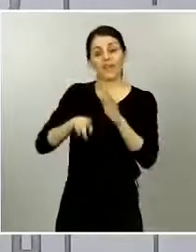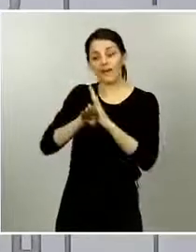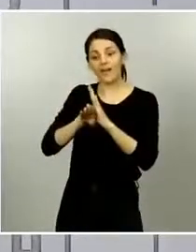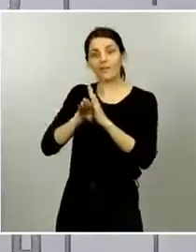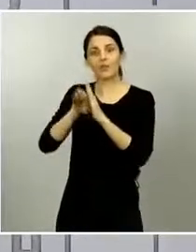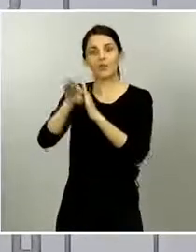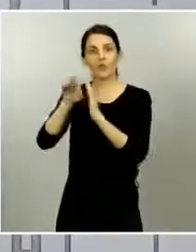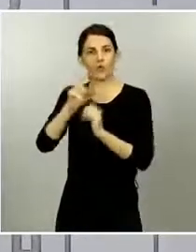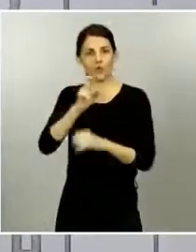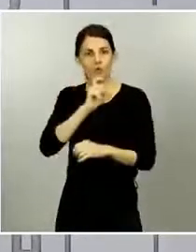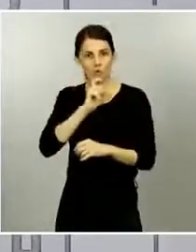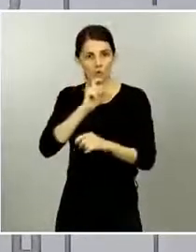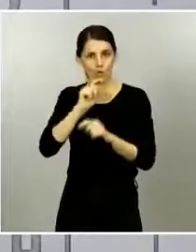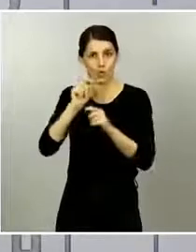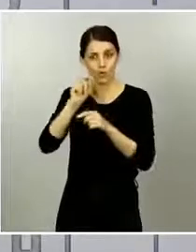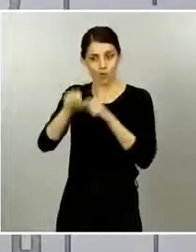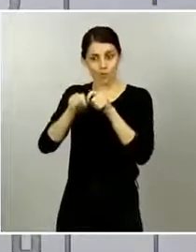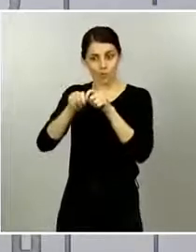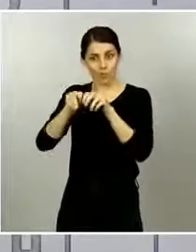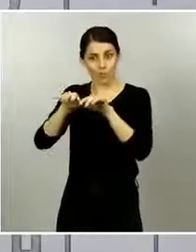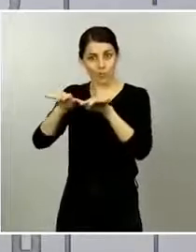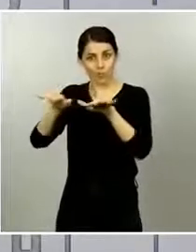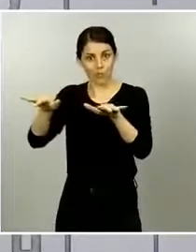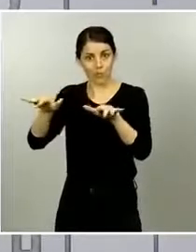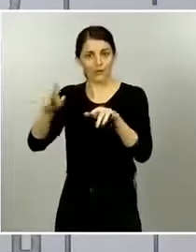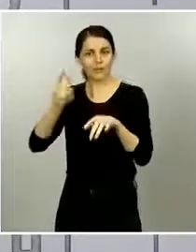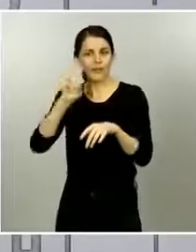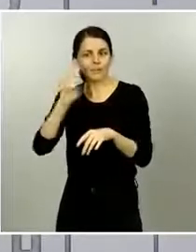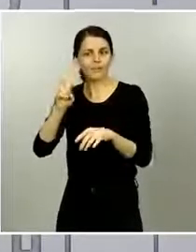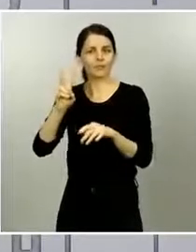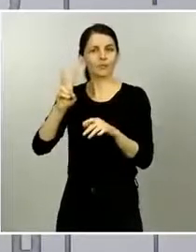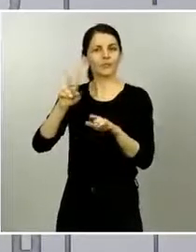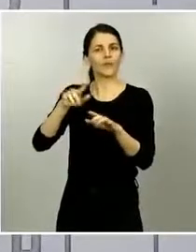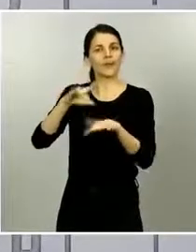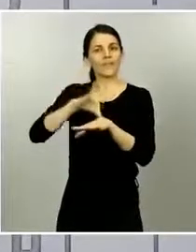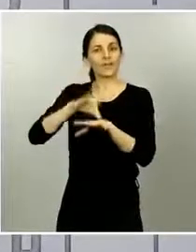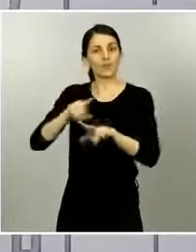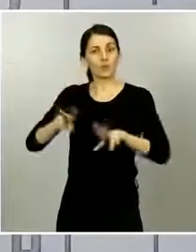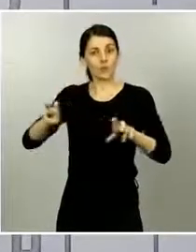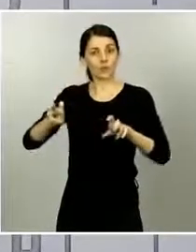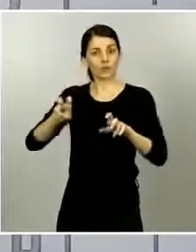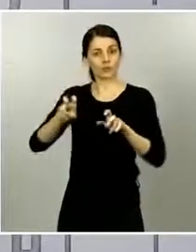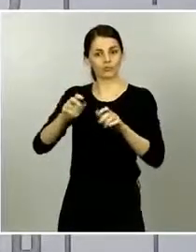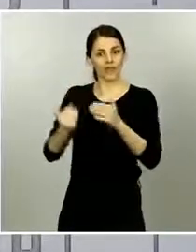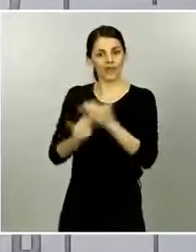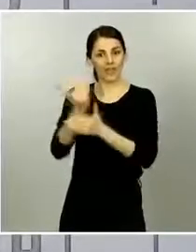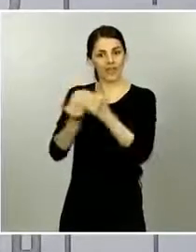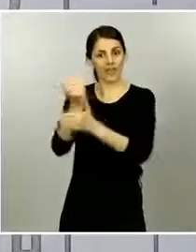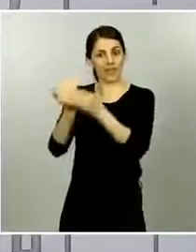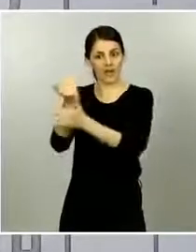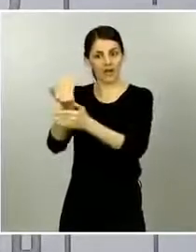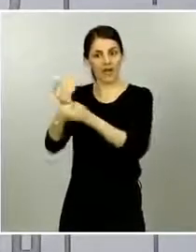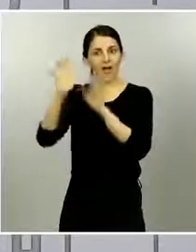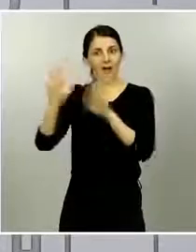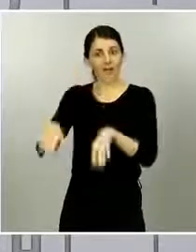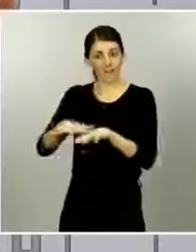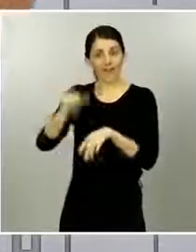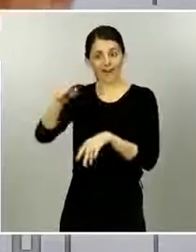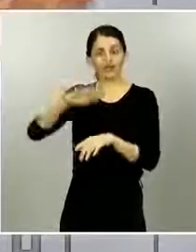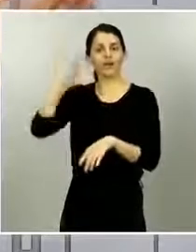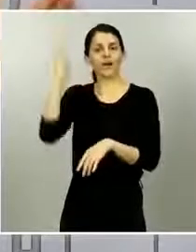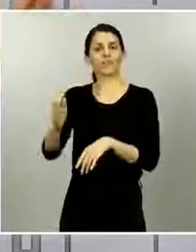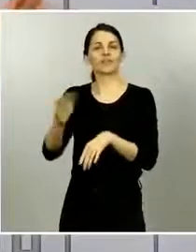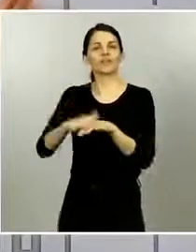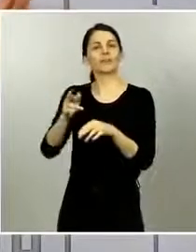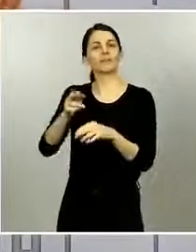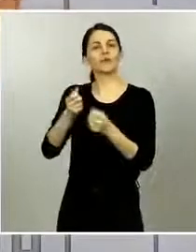es la evolución del número de casos y cómo evoluciona cómo se duplica la epidemia y cualquier incremento diario en el número de